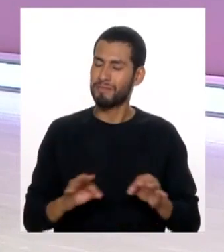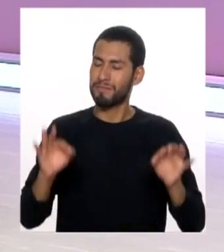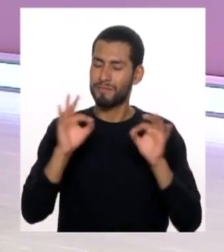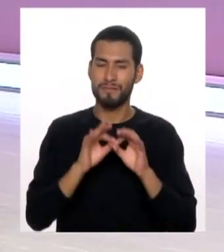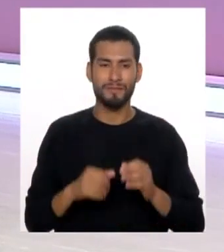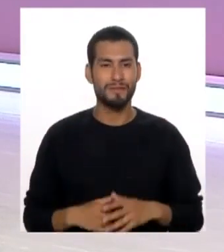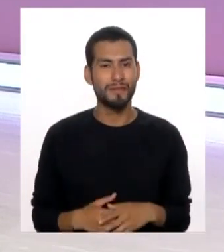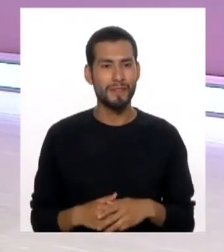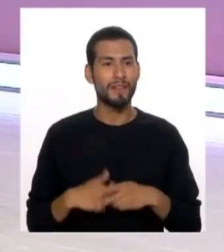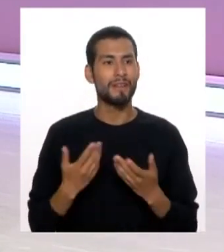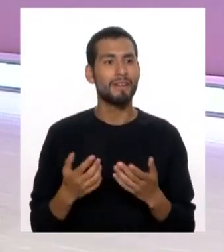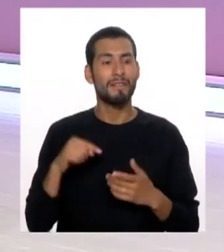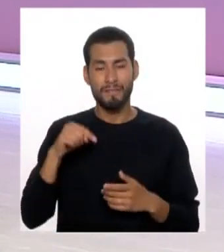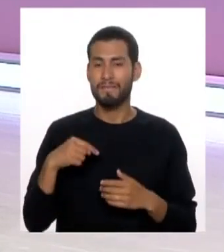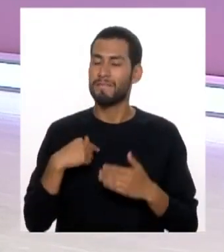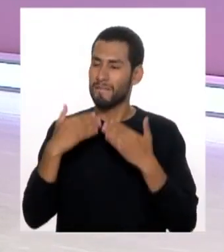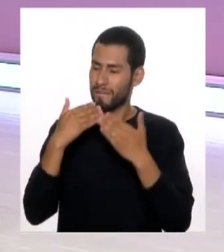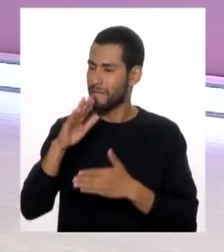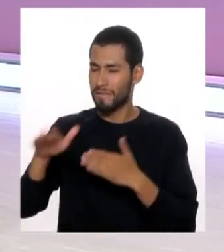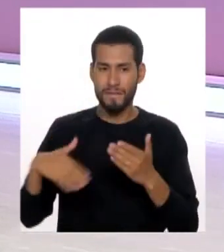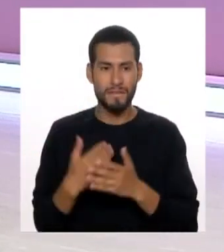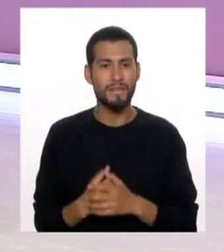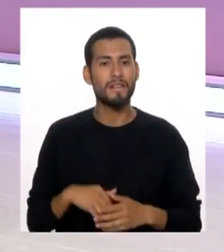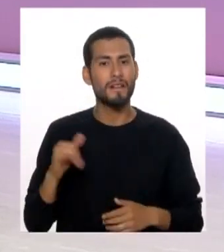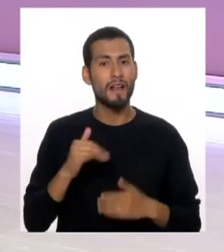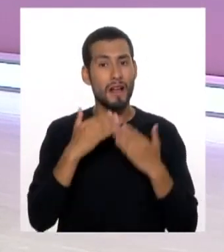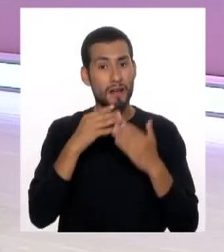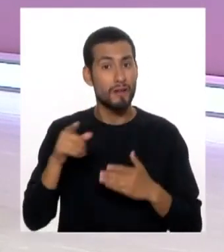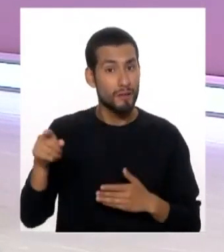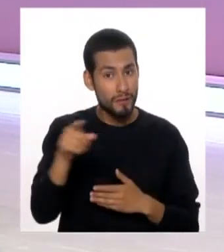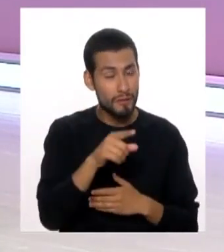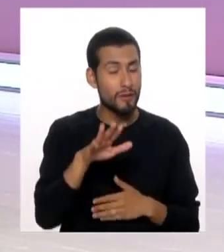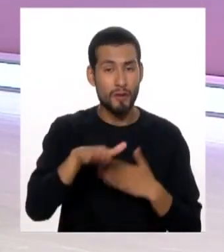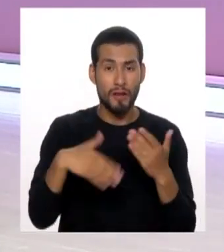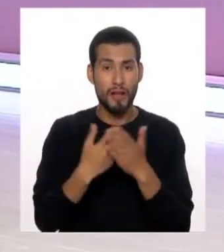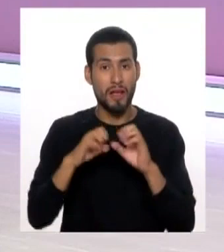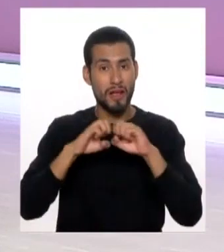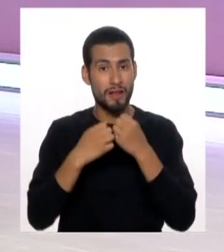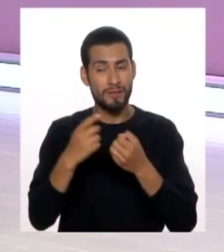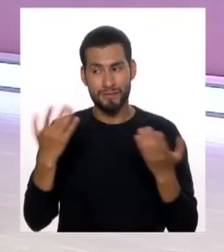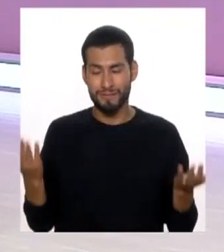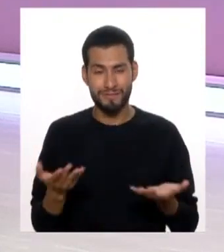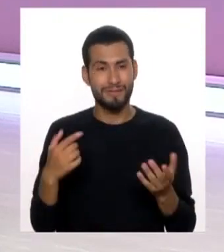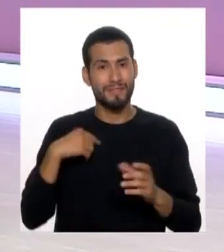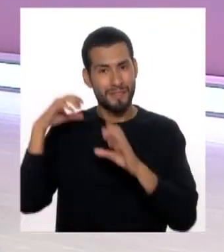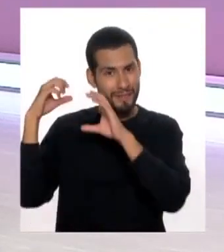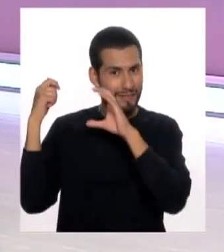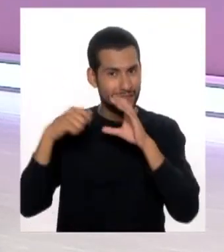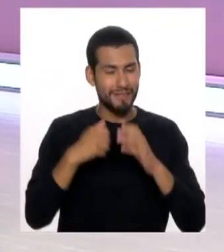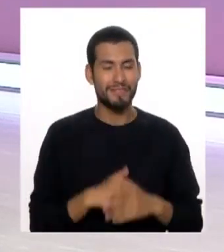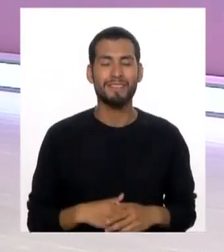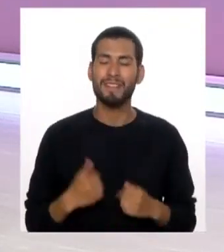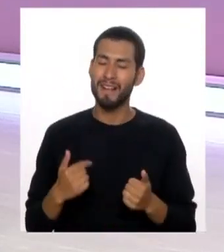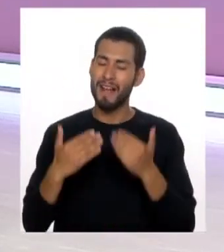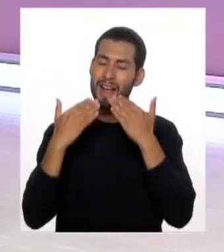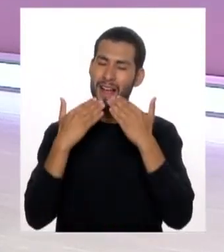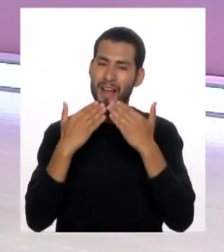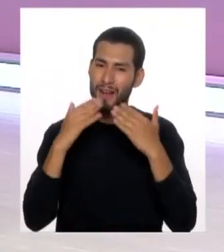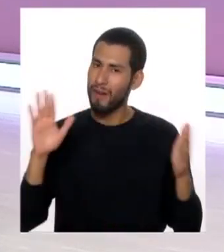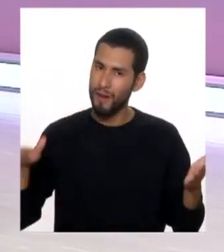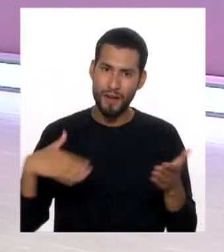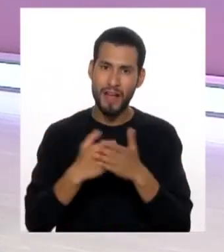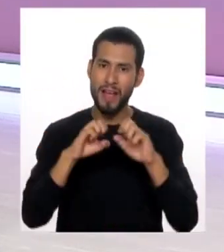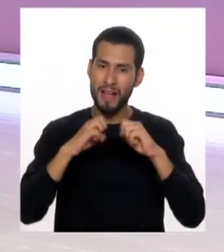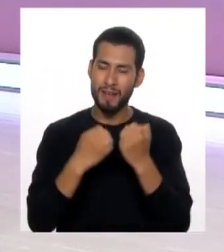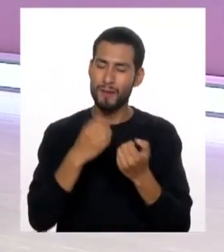muy importante. Y en eso, agradecimiento a todos. Agradecer a ustedes y a todo el equipo que nos acompaña. Muchas gracias a todo el